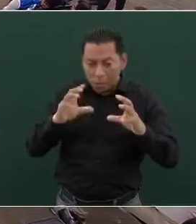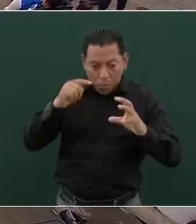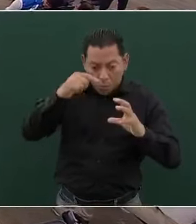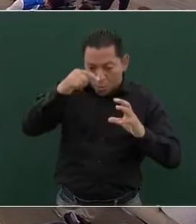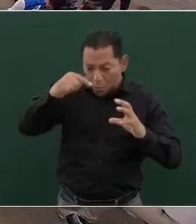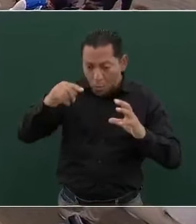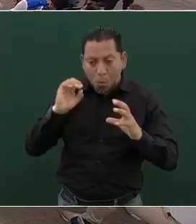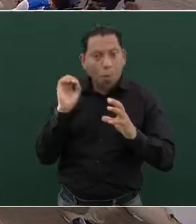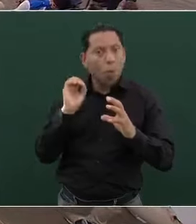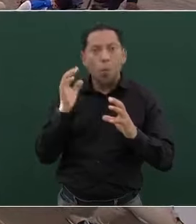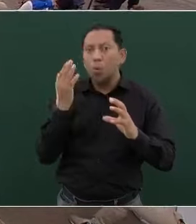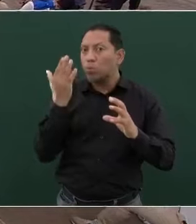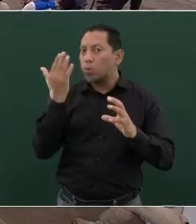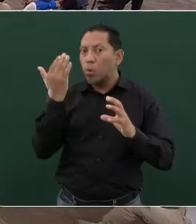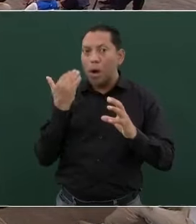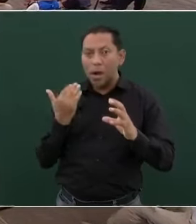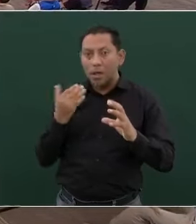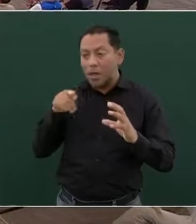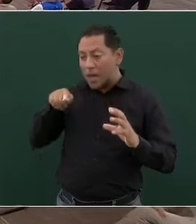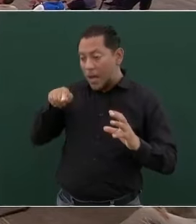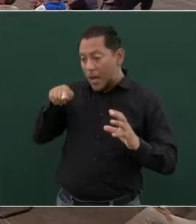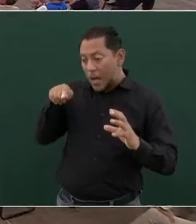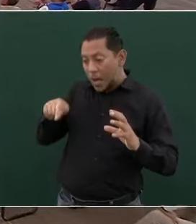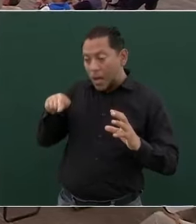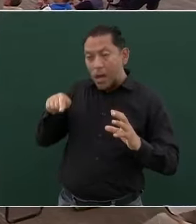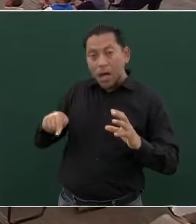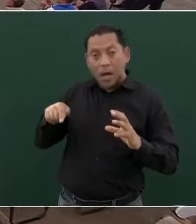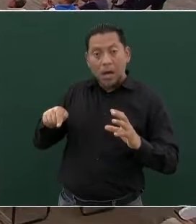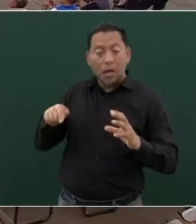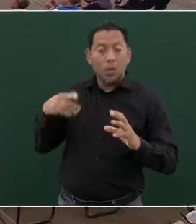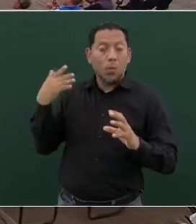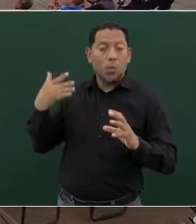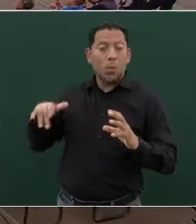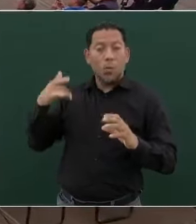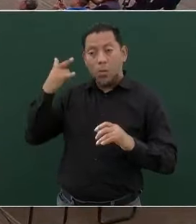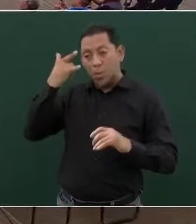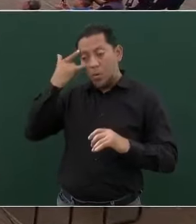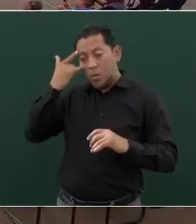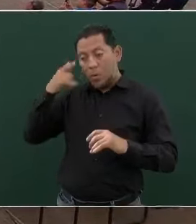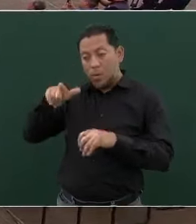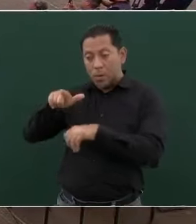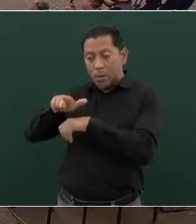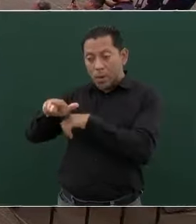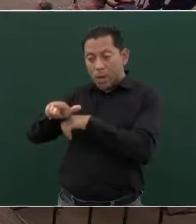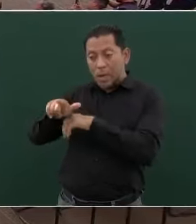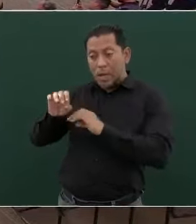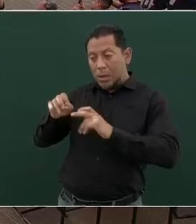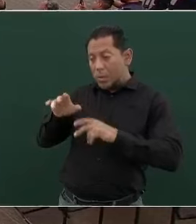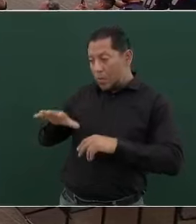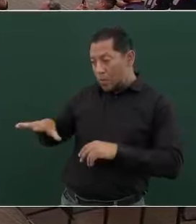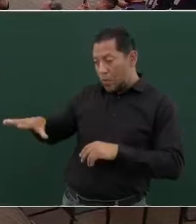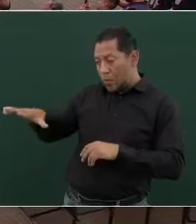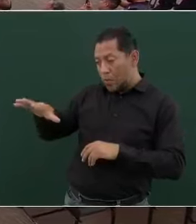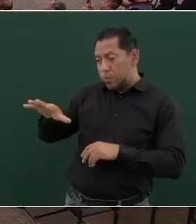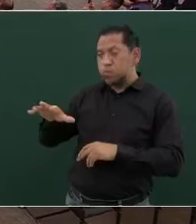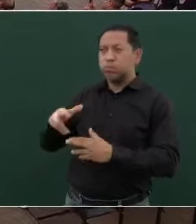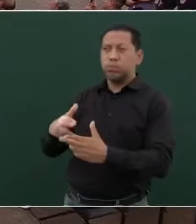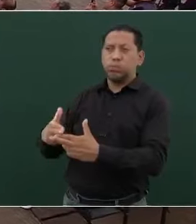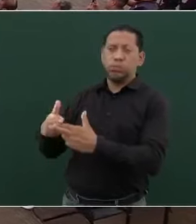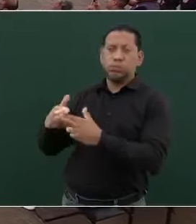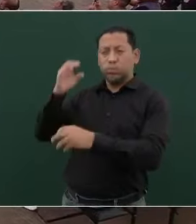con tanta riqueza cultural, artística